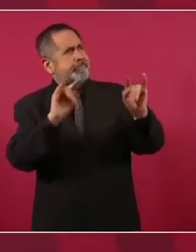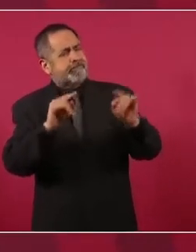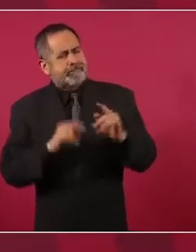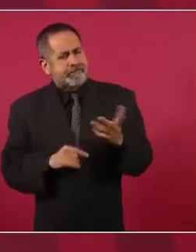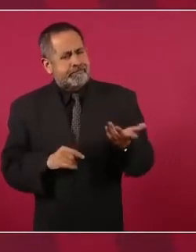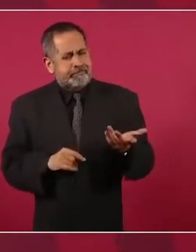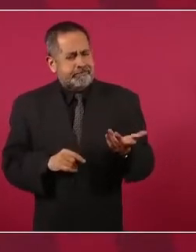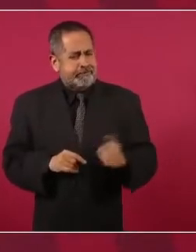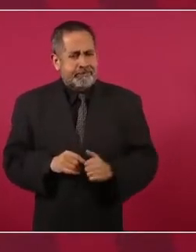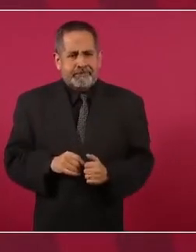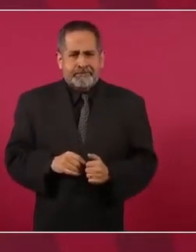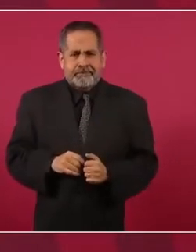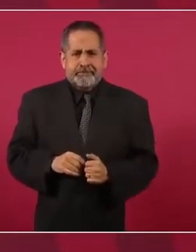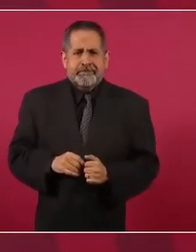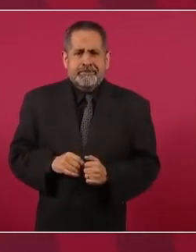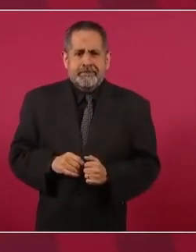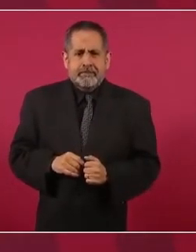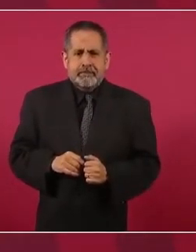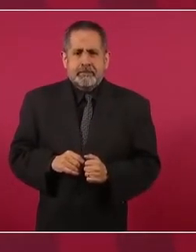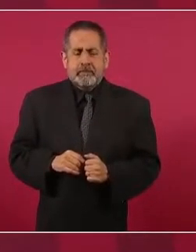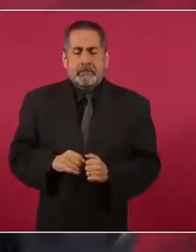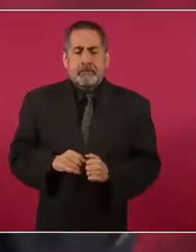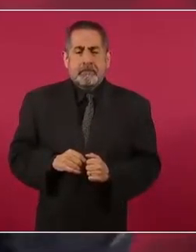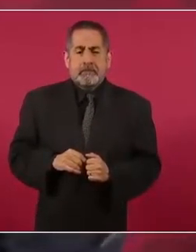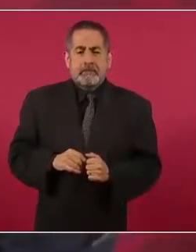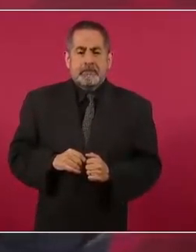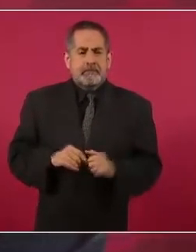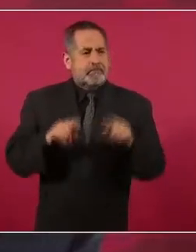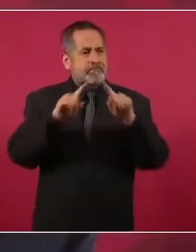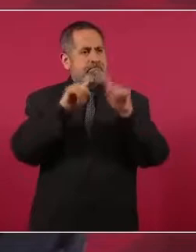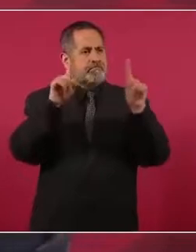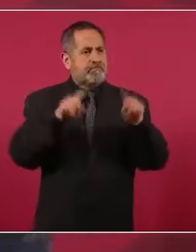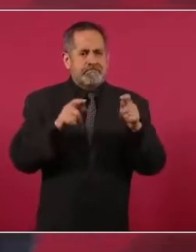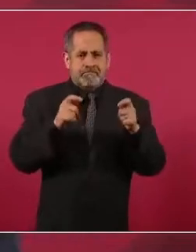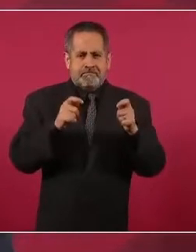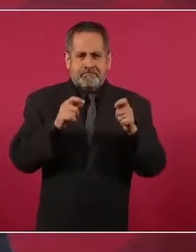carteles